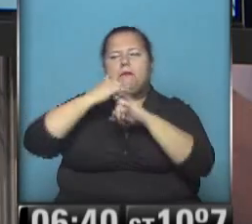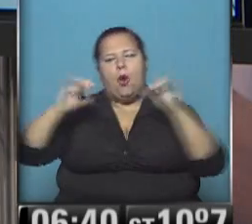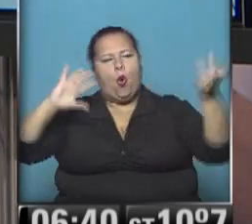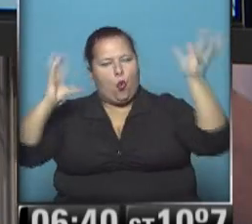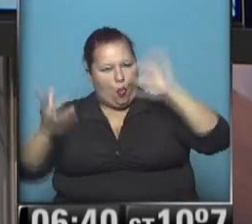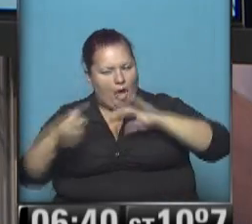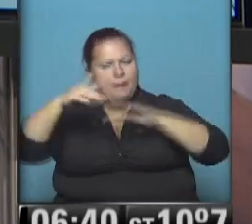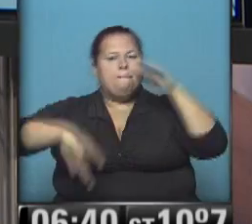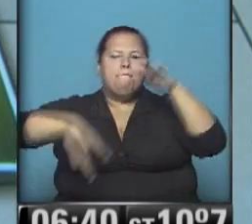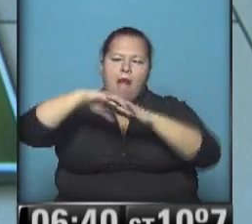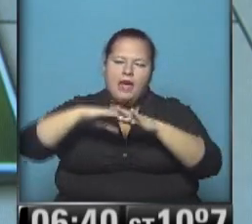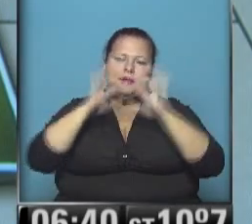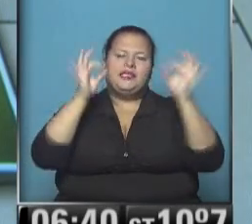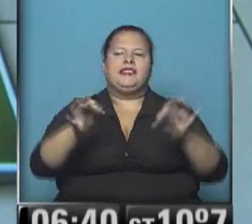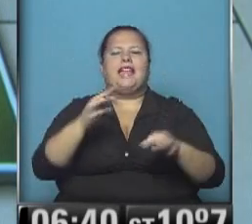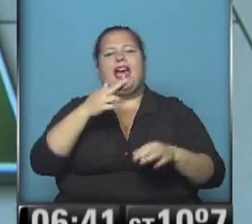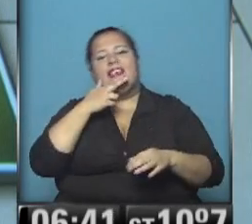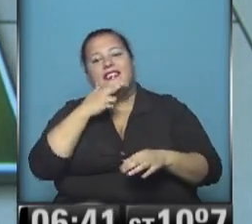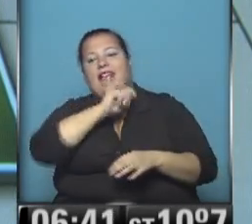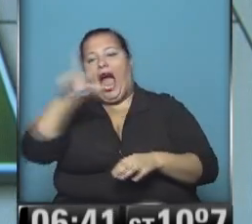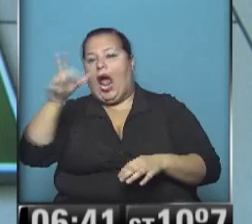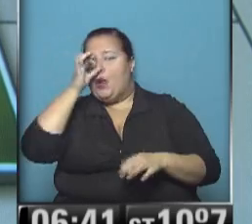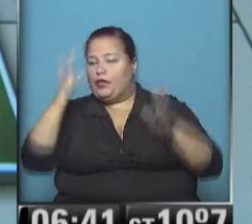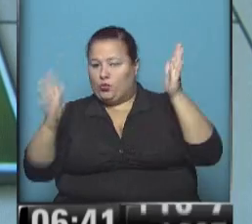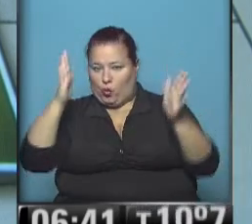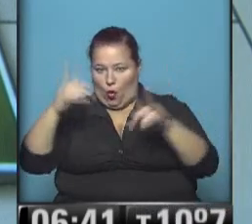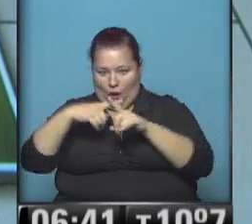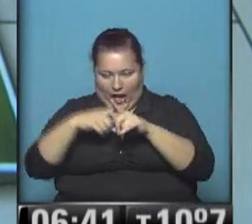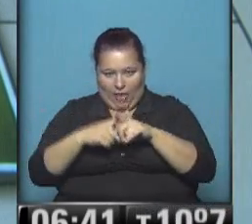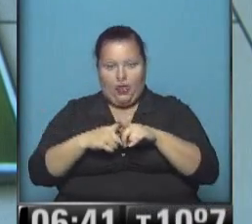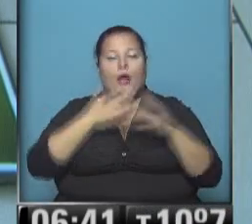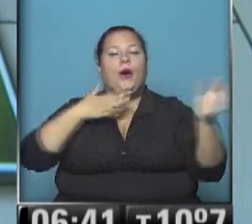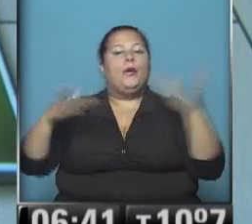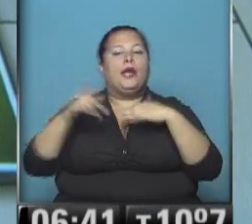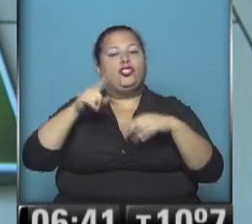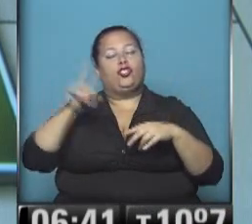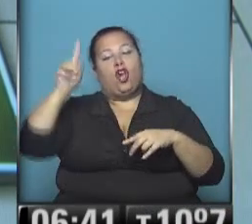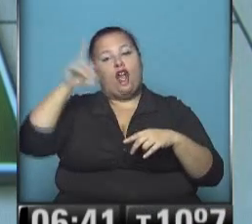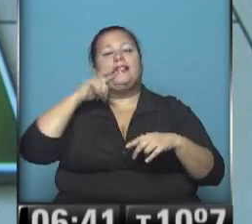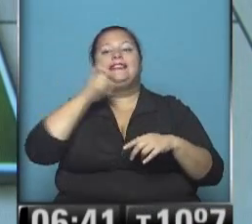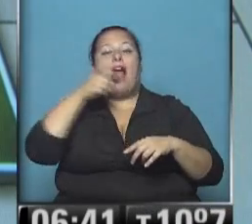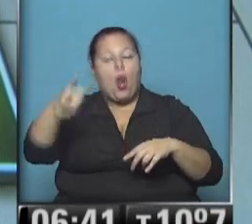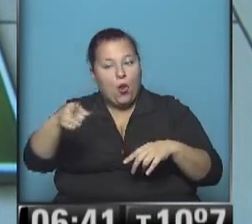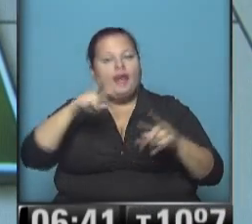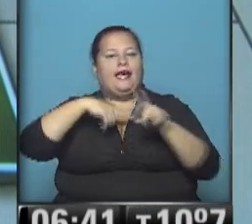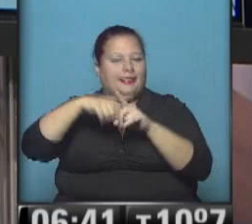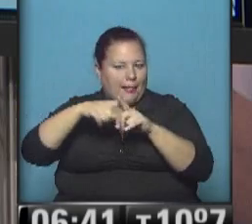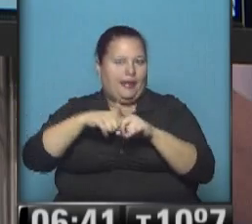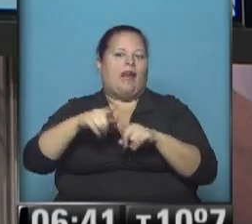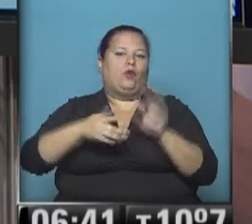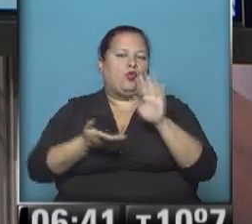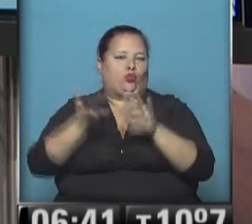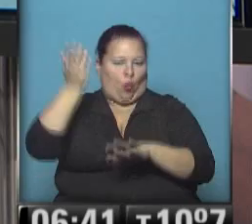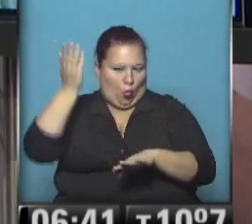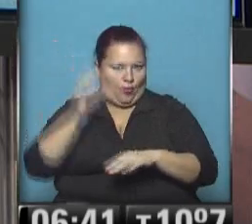nublado allí máximas que rondarán los 17 hasta los 21 grados el viento soplará del sector norte en San Luis allí con temperaturas en